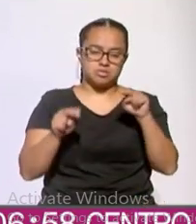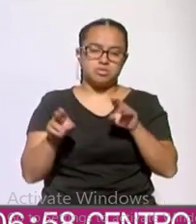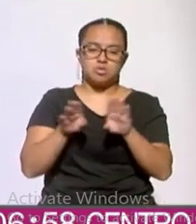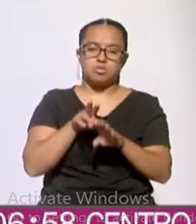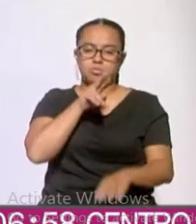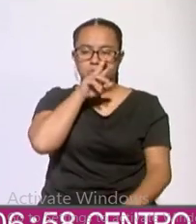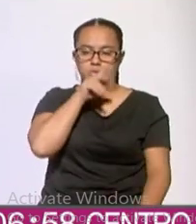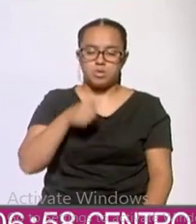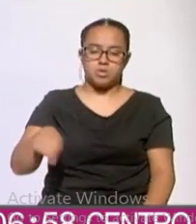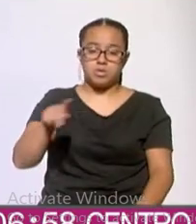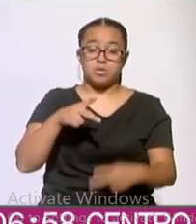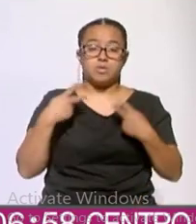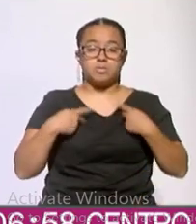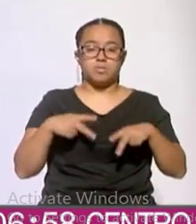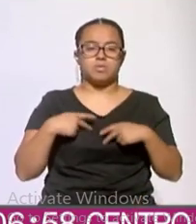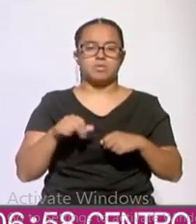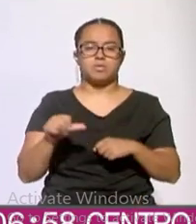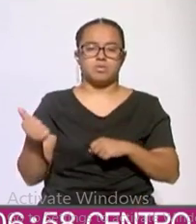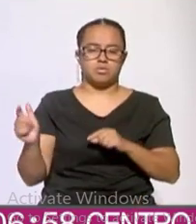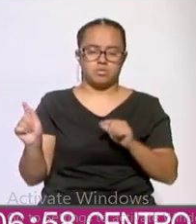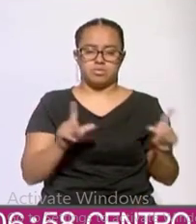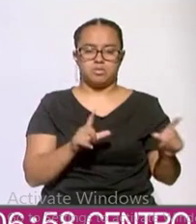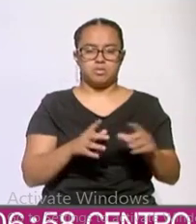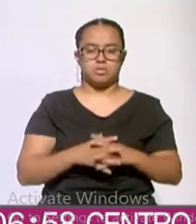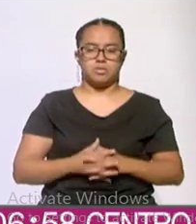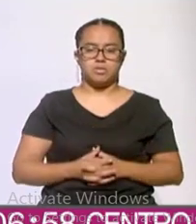preocupación de la gente. Siguiente gráfico.